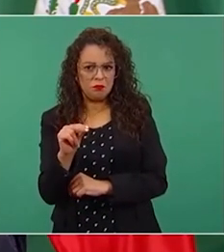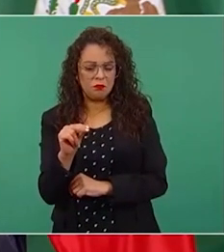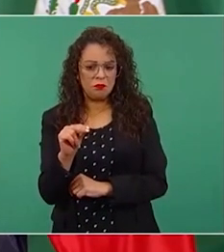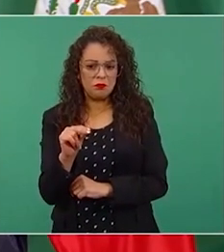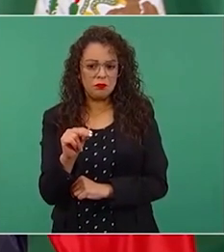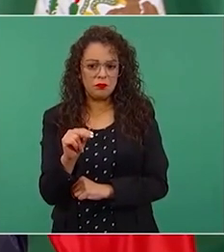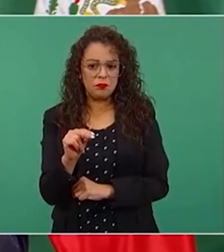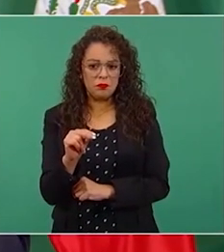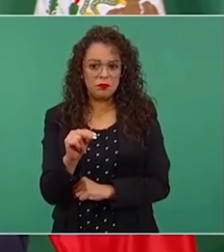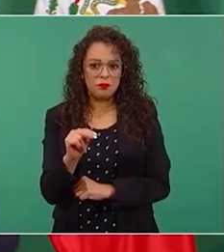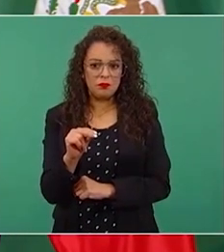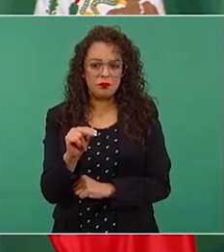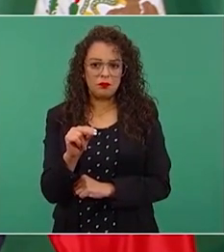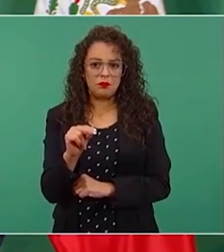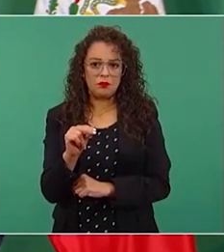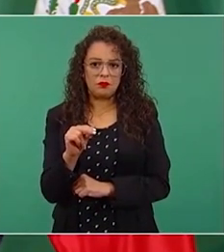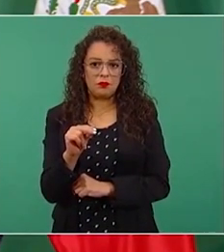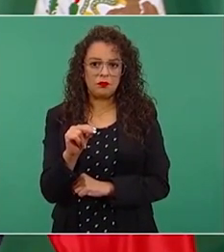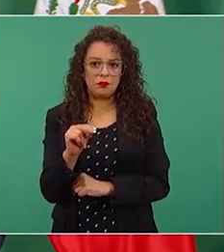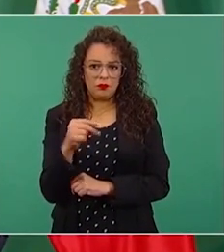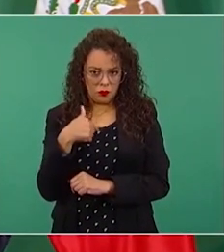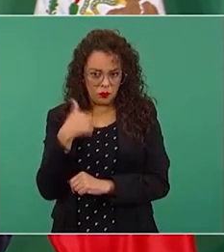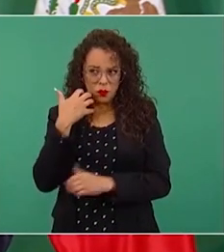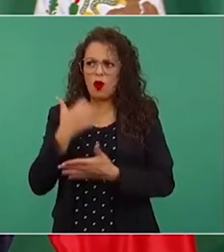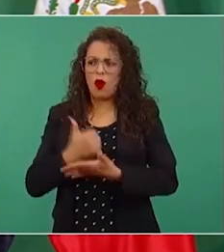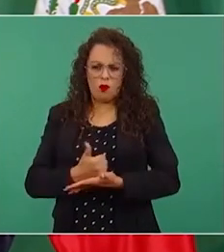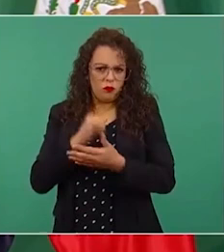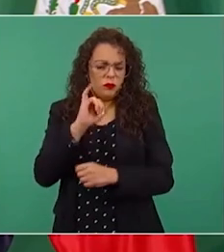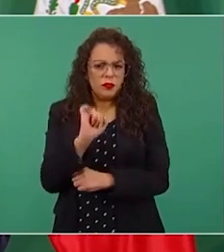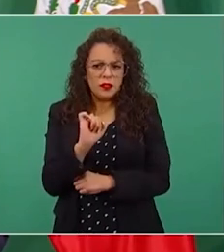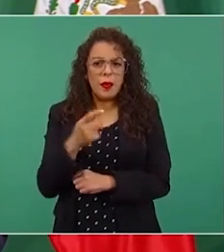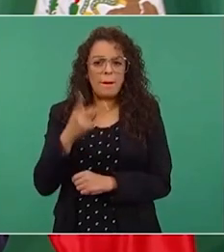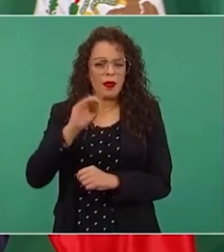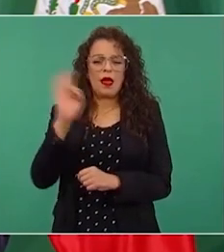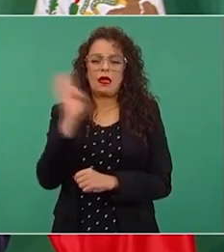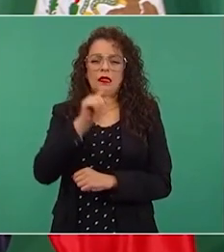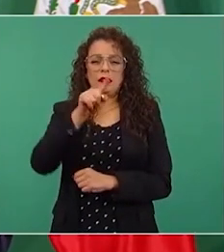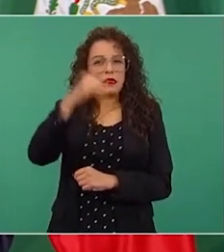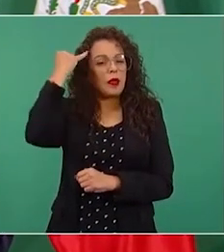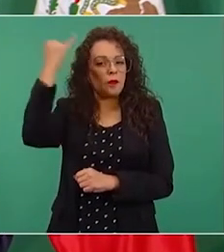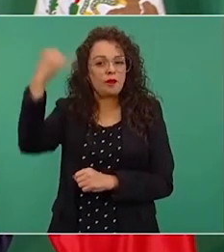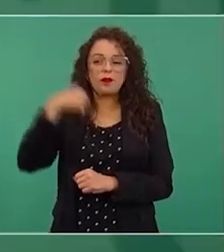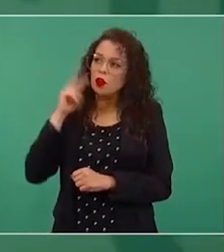Imagínense, si no hacemos nada,